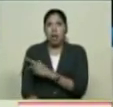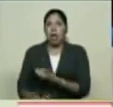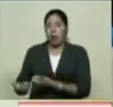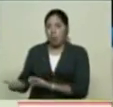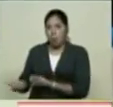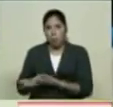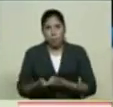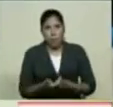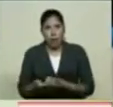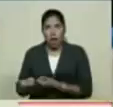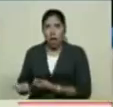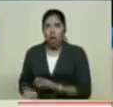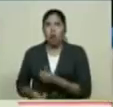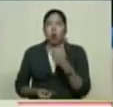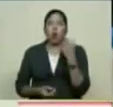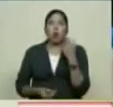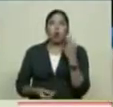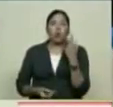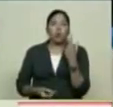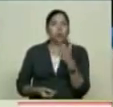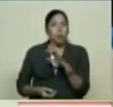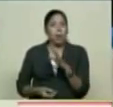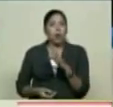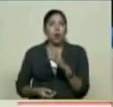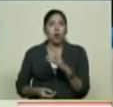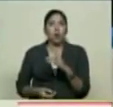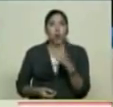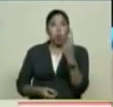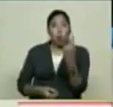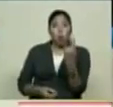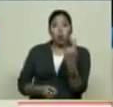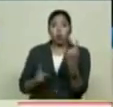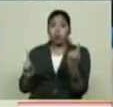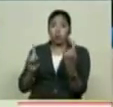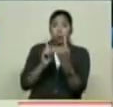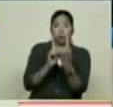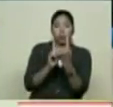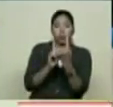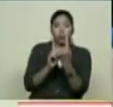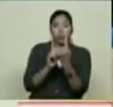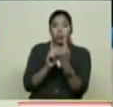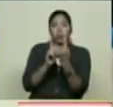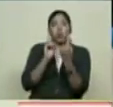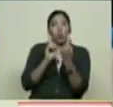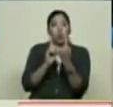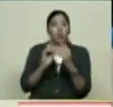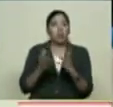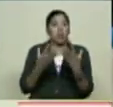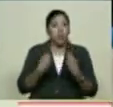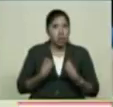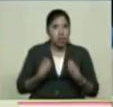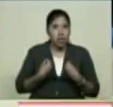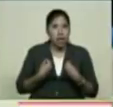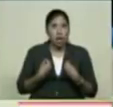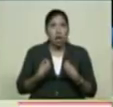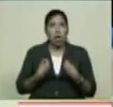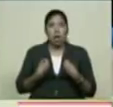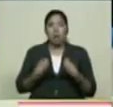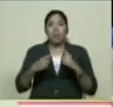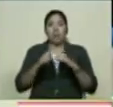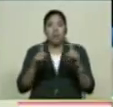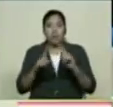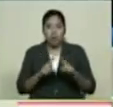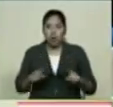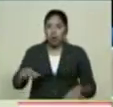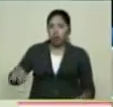prácticamente Un rescatista Por cada Competidor Ubicado En cada una De las rutas Y bueno Todo